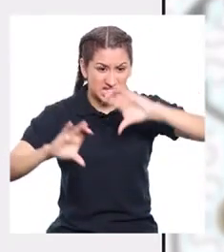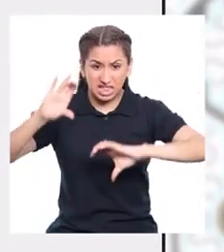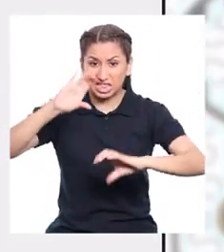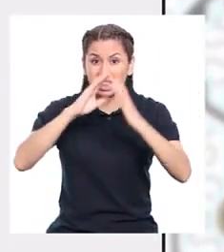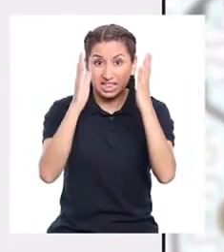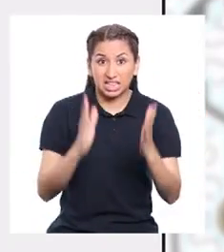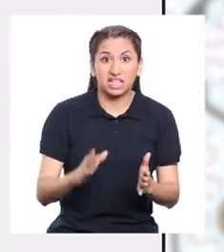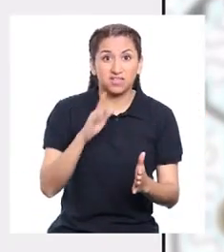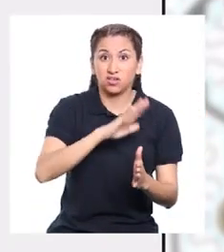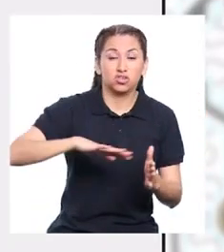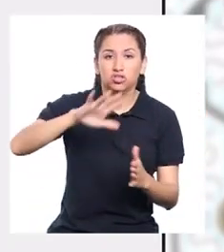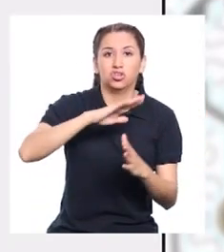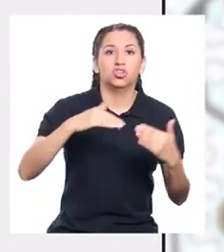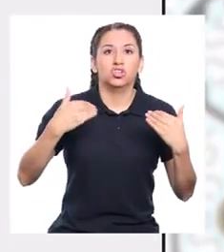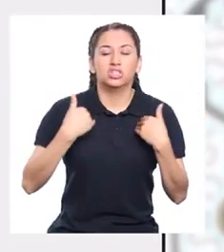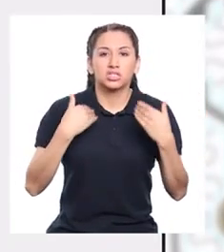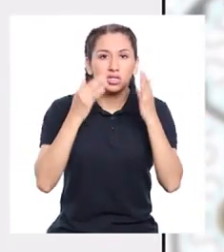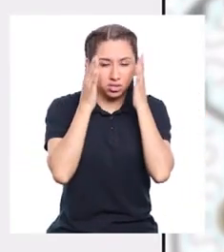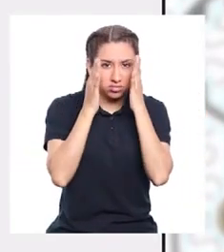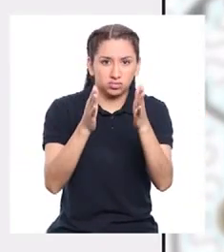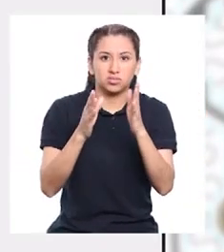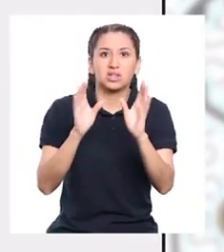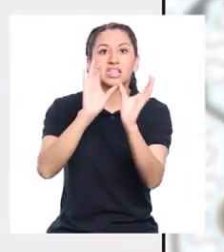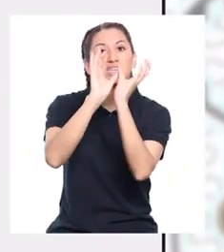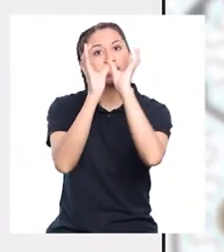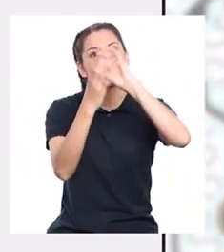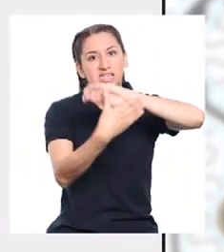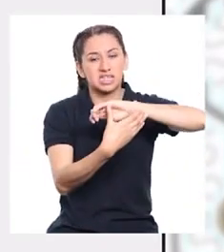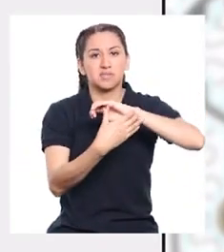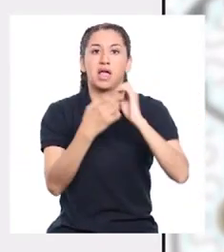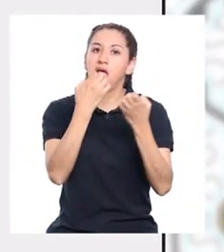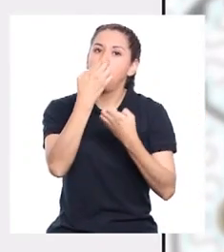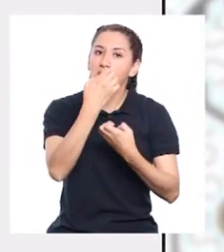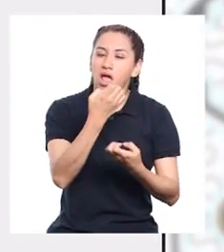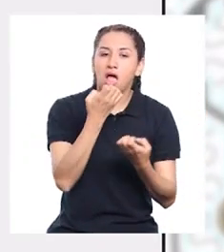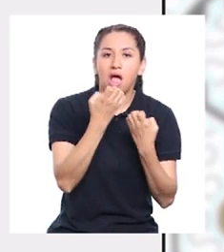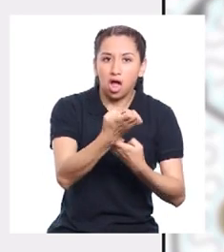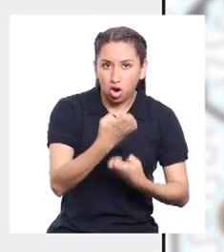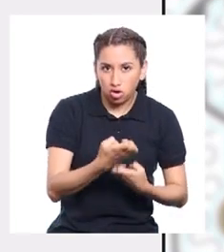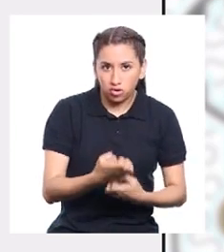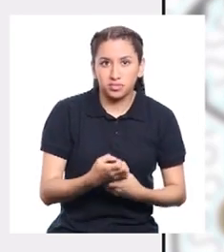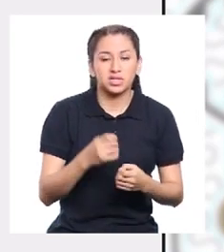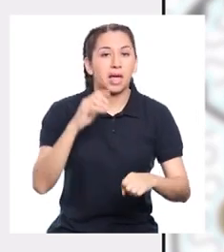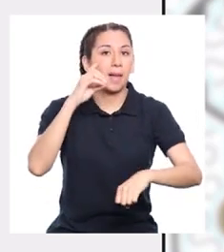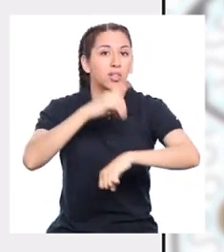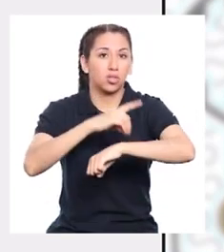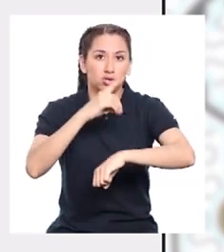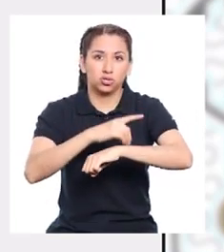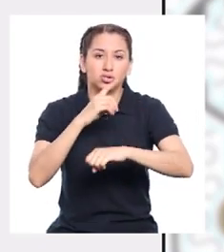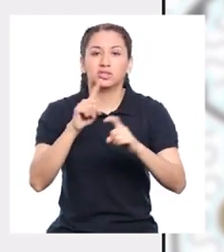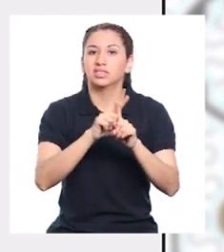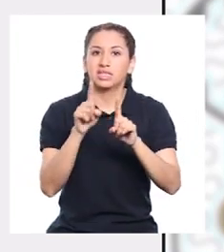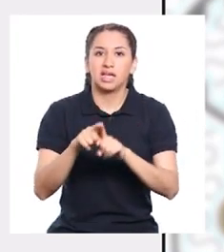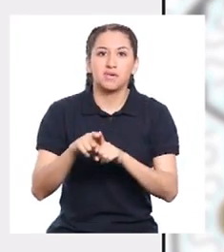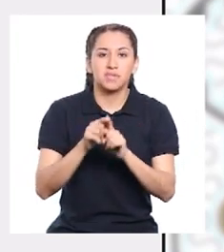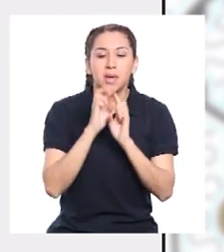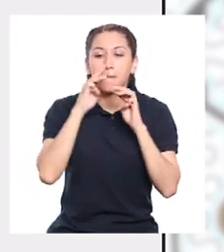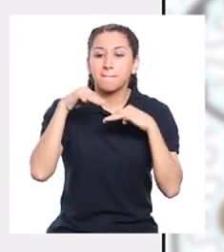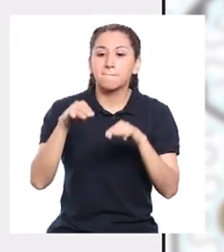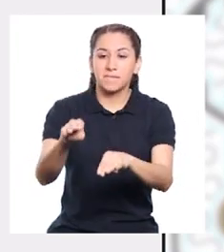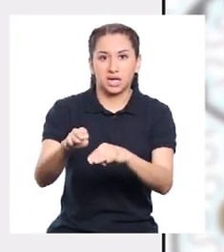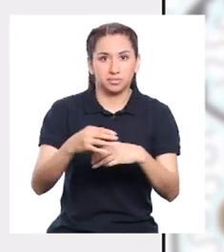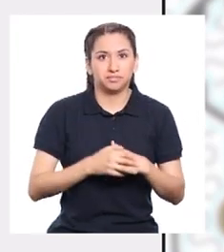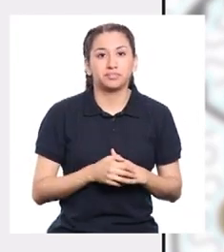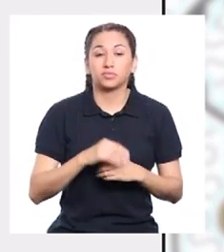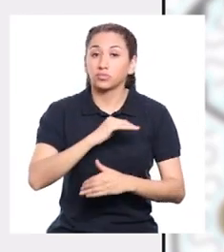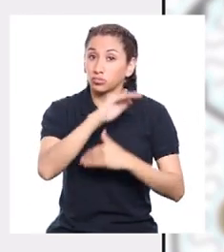pertenecen a distintos campos de investigación como climatología, ecología, economía, medicina y oceanografía.